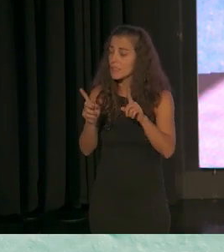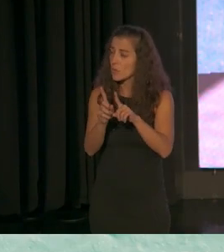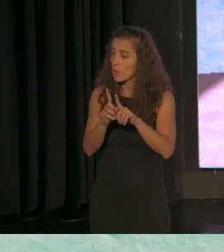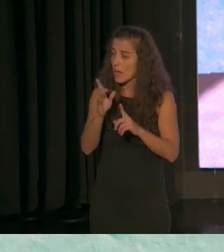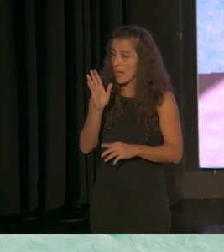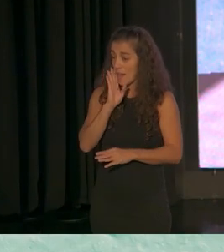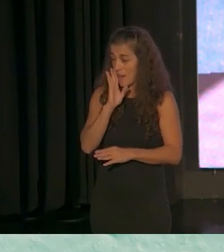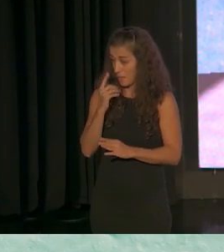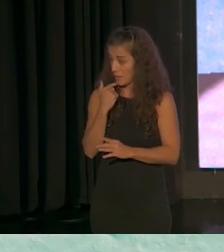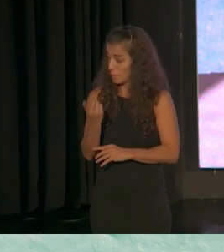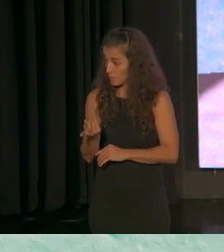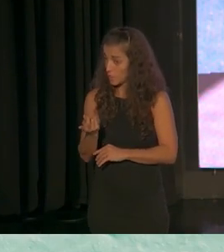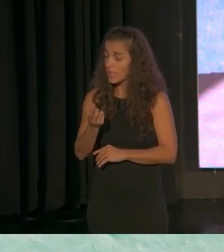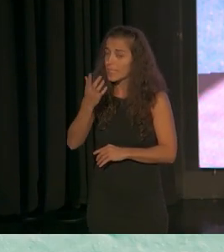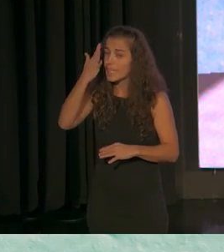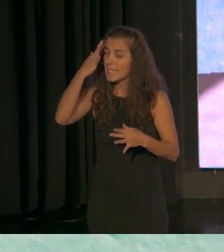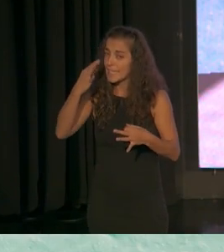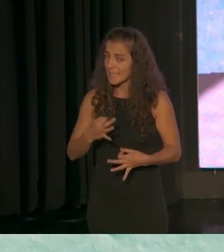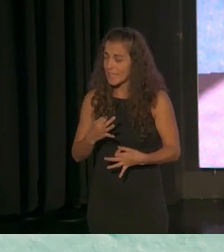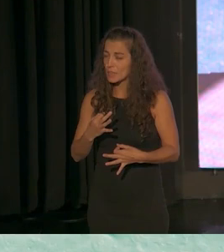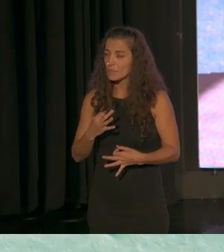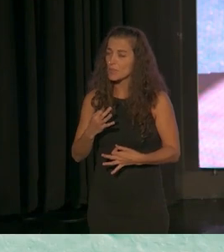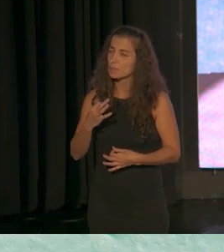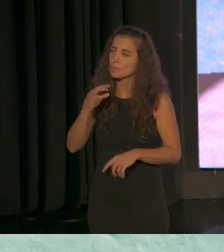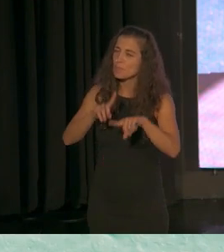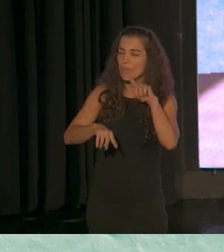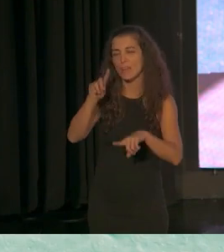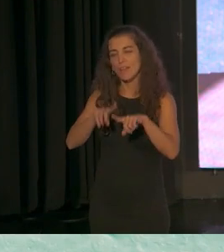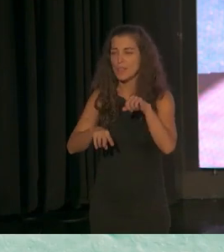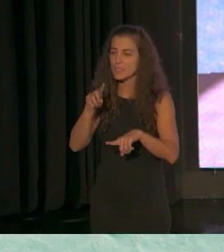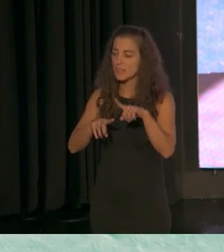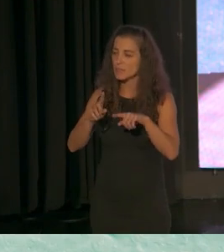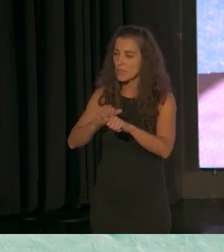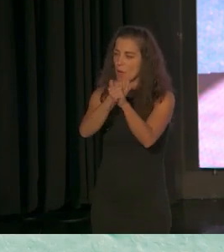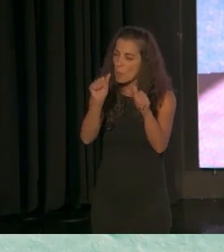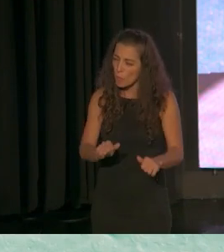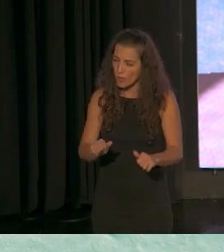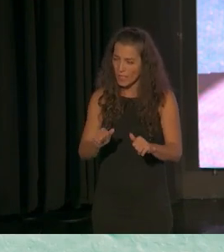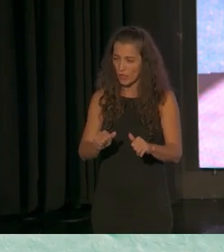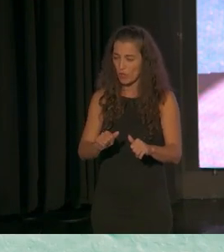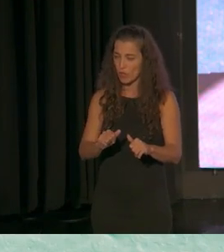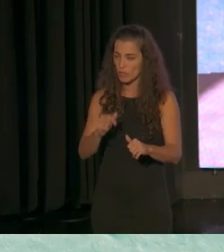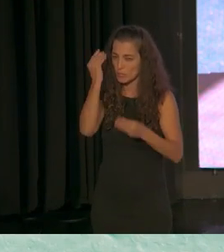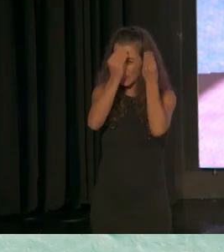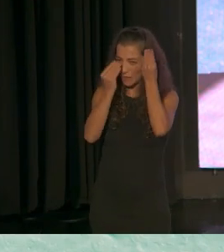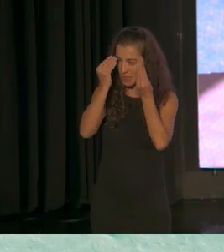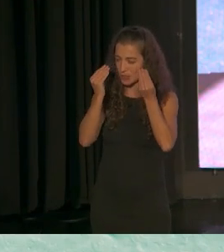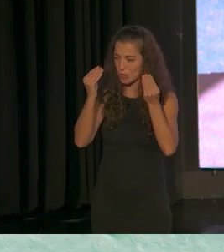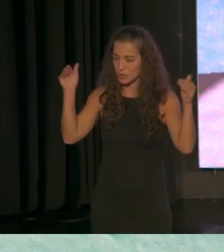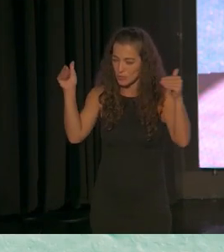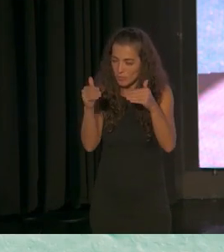que cambien a veces es la presencia modelos centrados y pensamientos centrados en el déficit